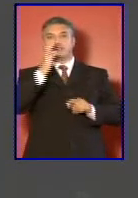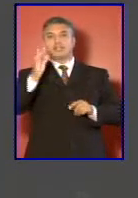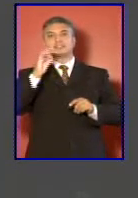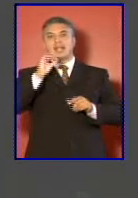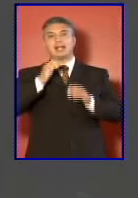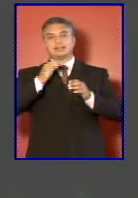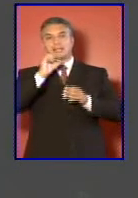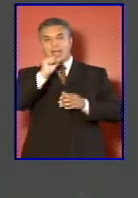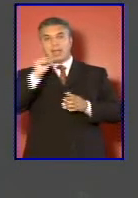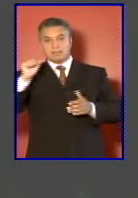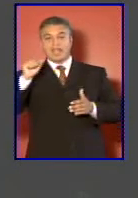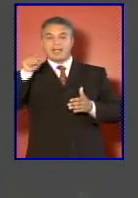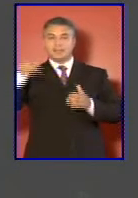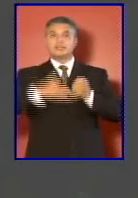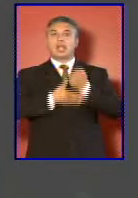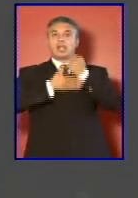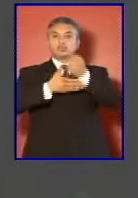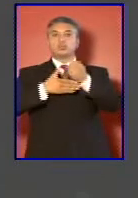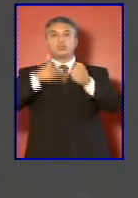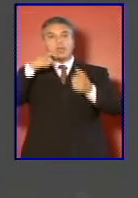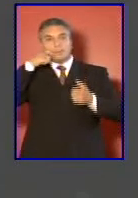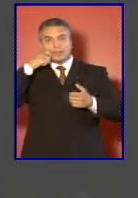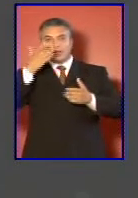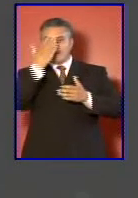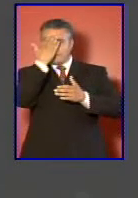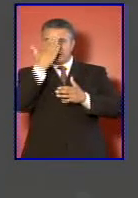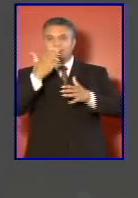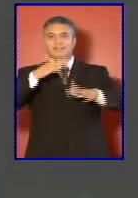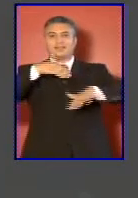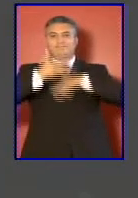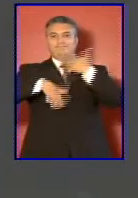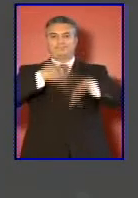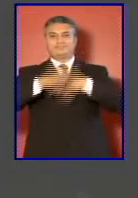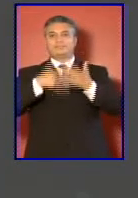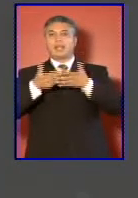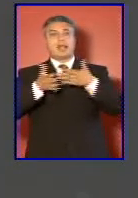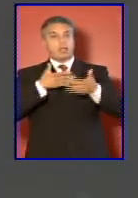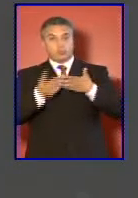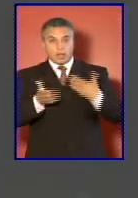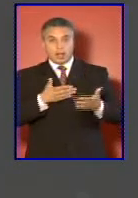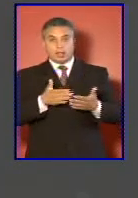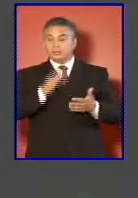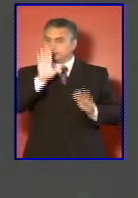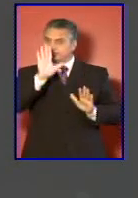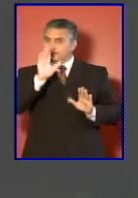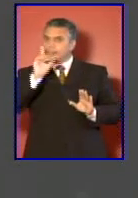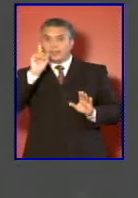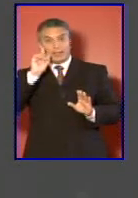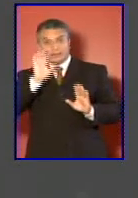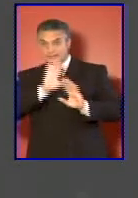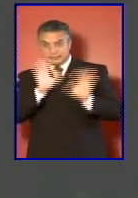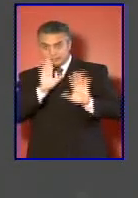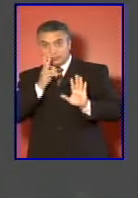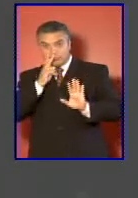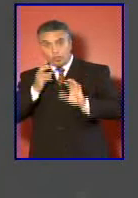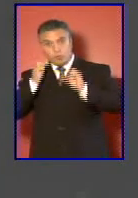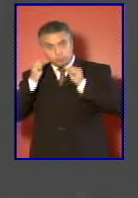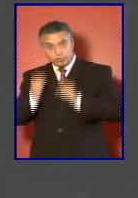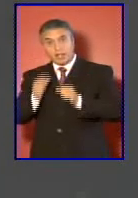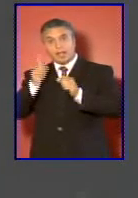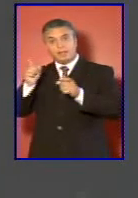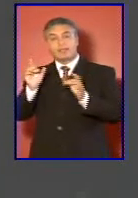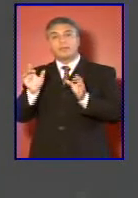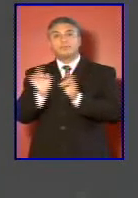la ayuda humanitaria frente a catástrofes naturales sin perjuicio de su participación en los estados de